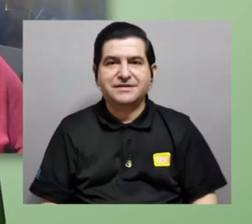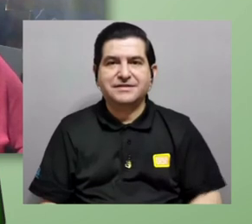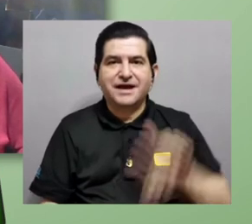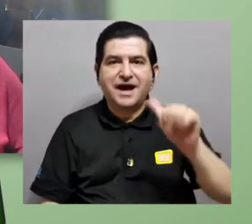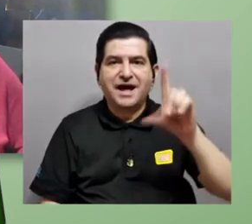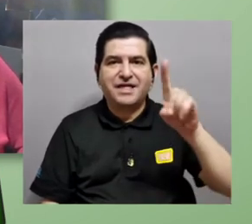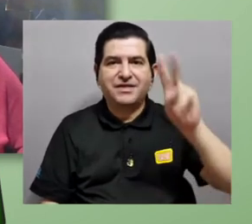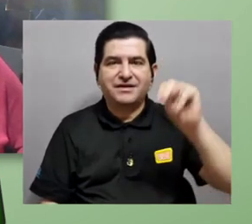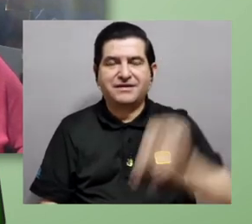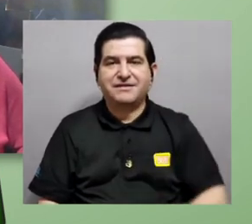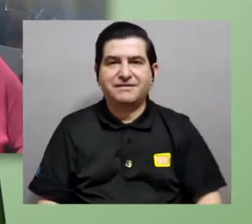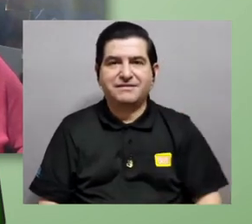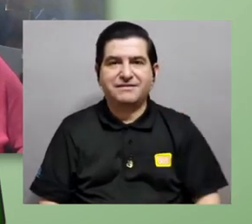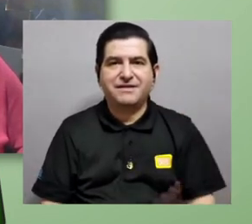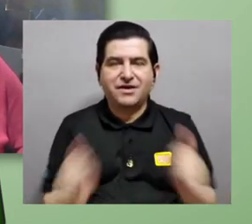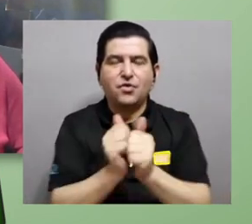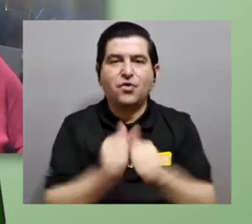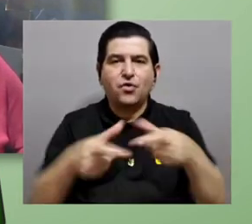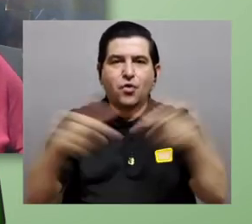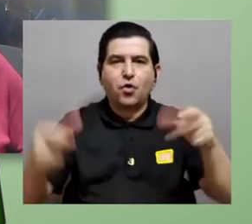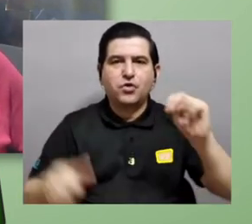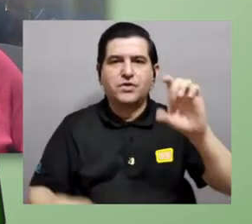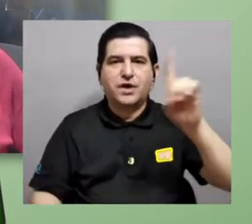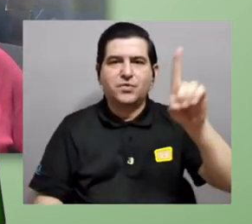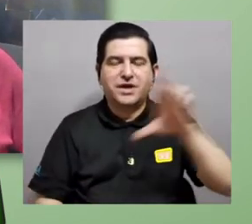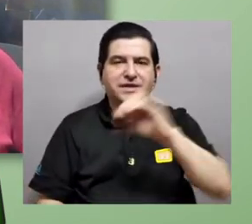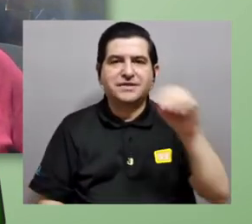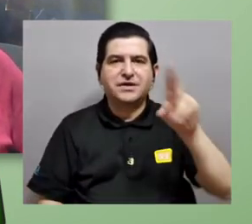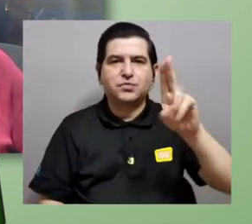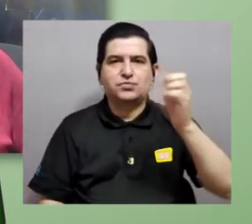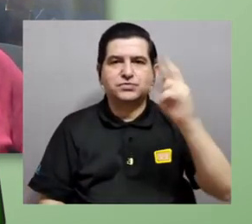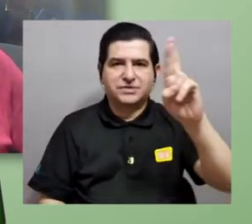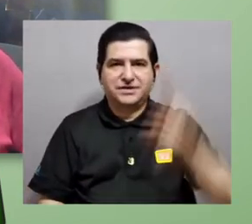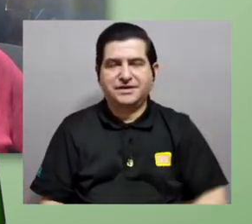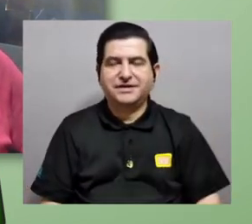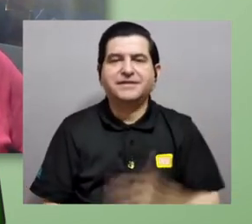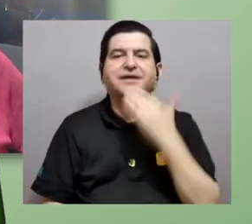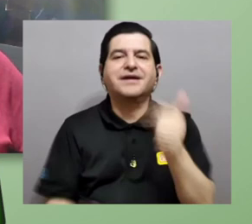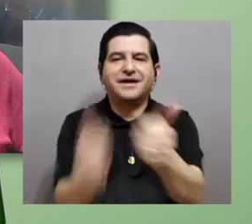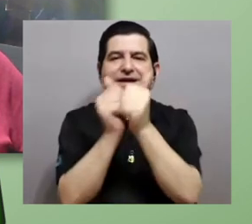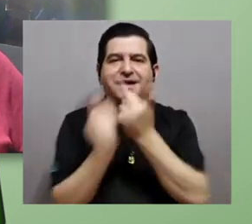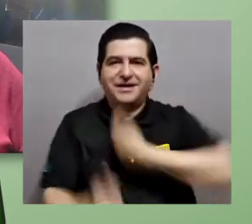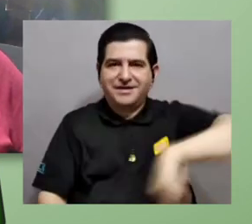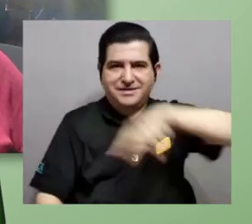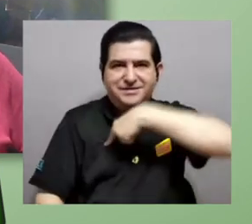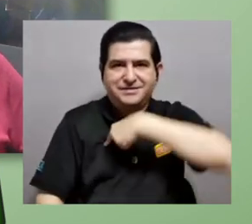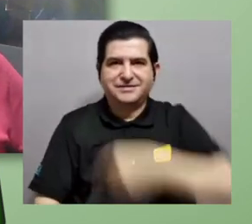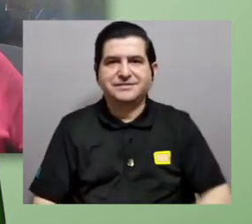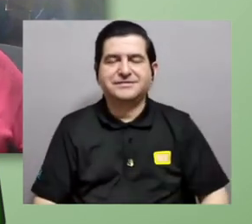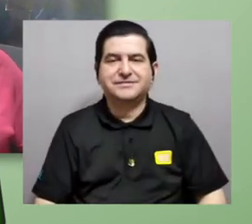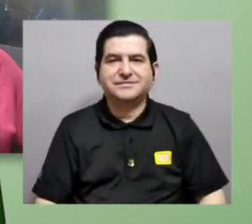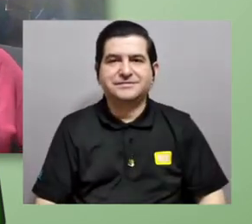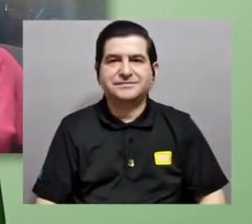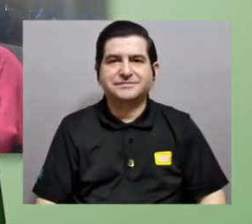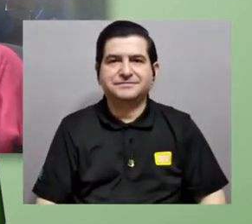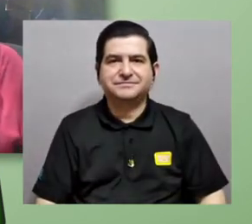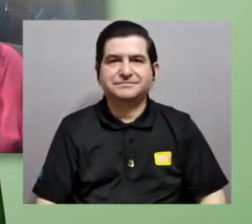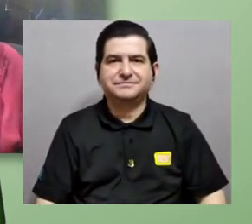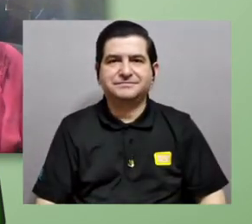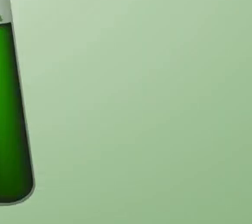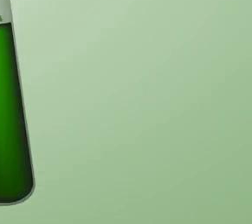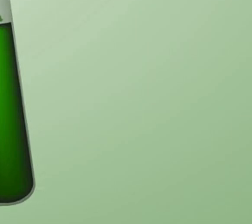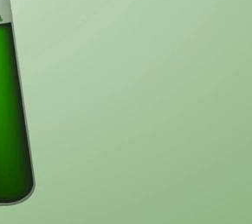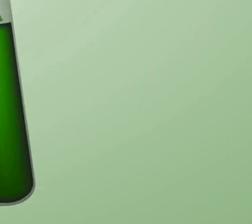de transmisiones de ADN en colaboración con Onda Unet y el canal de la bus muchas gracias por acompañarnos gracias